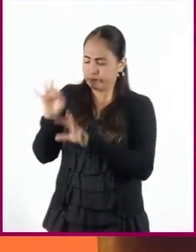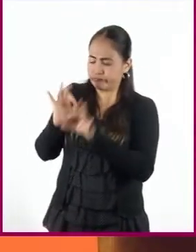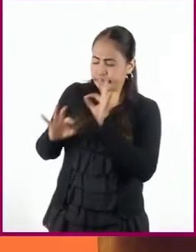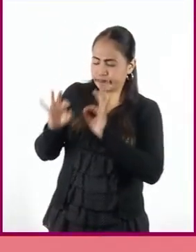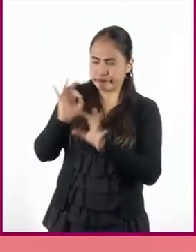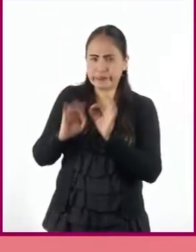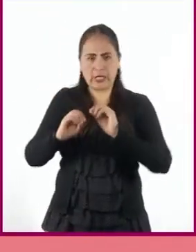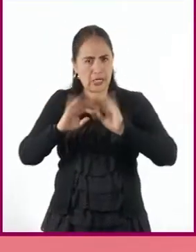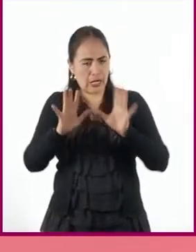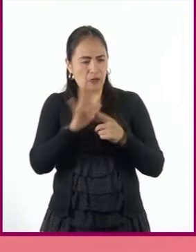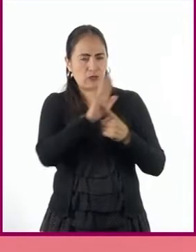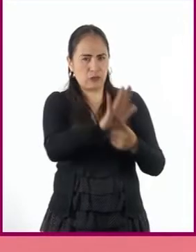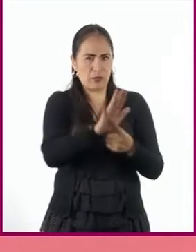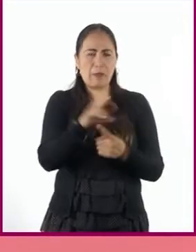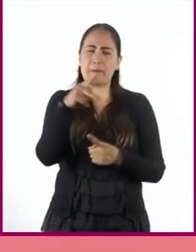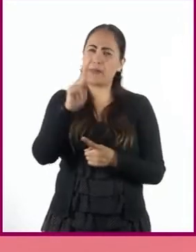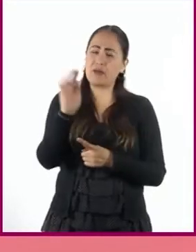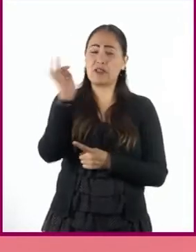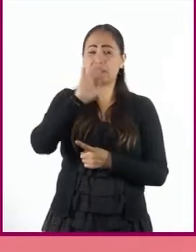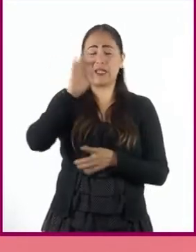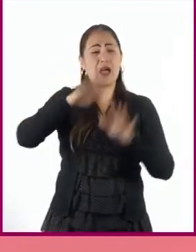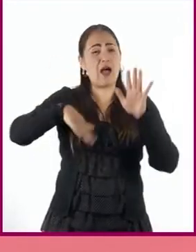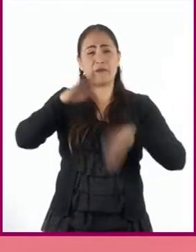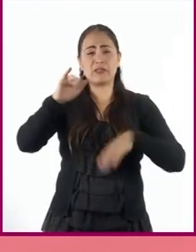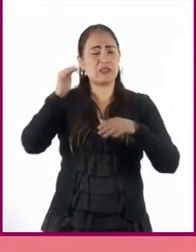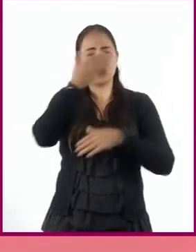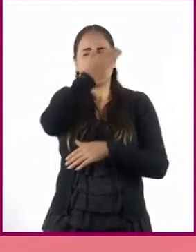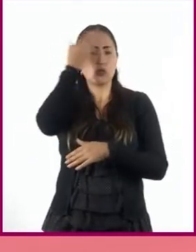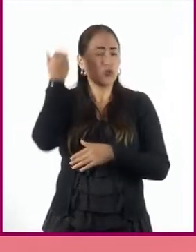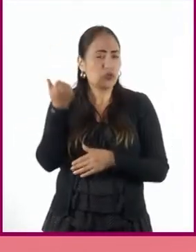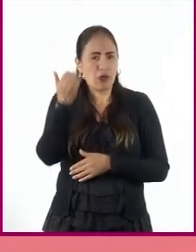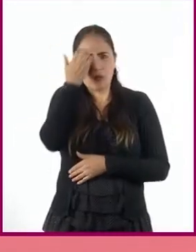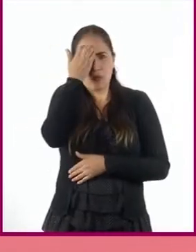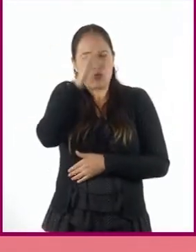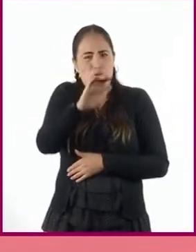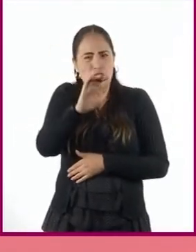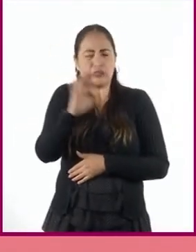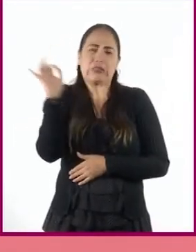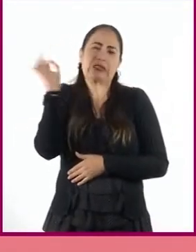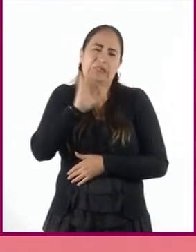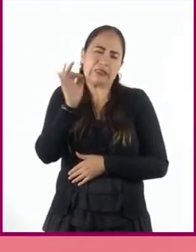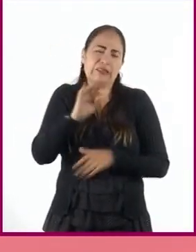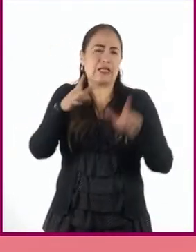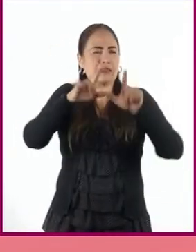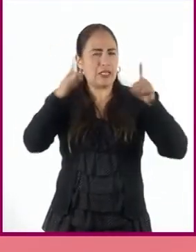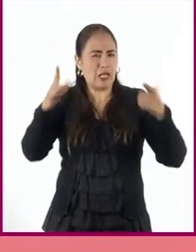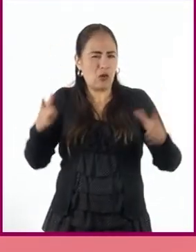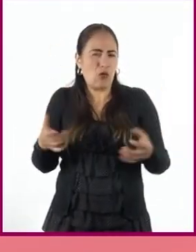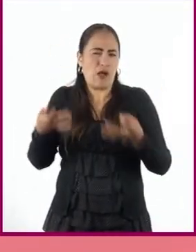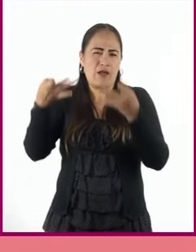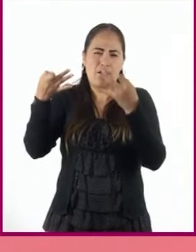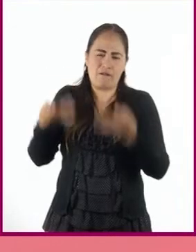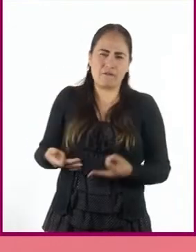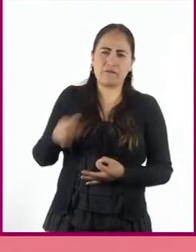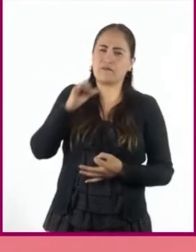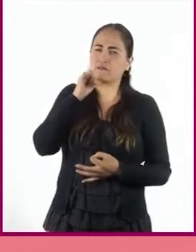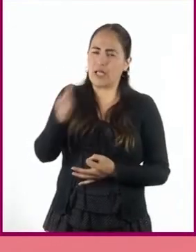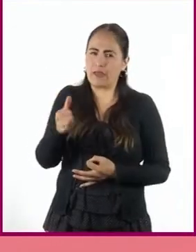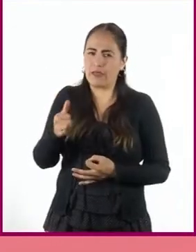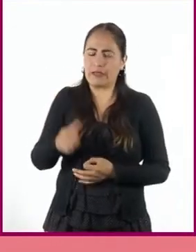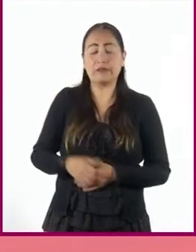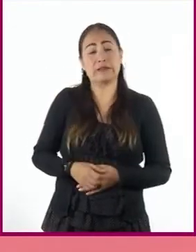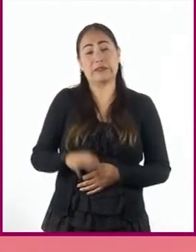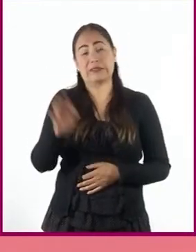en algunos casos, por la falta de conocimiento, hayan usado cierto lenguaje informal en situaciones que